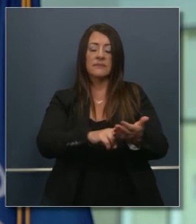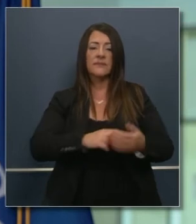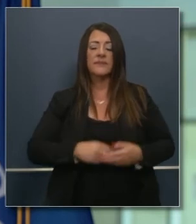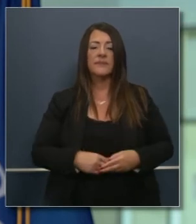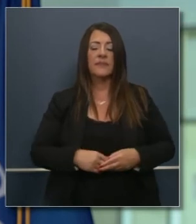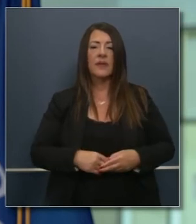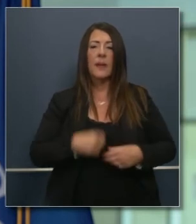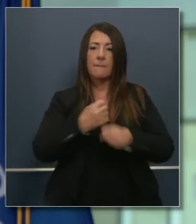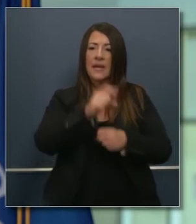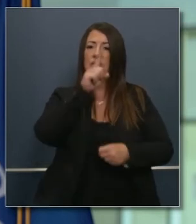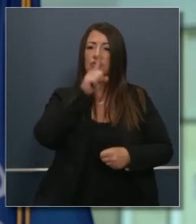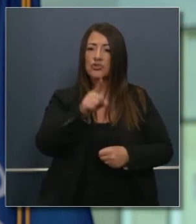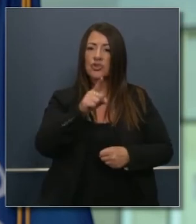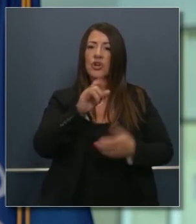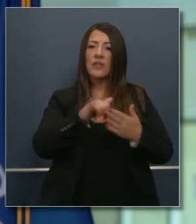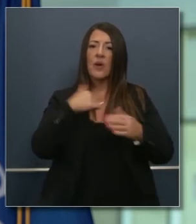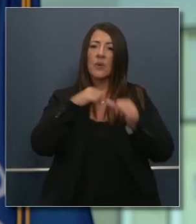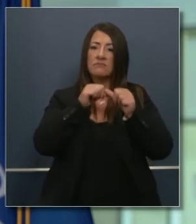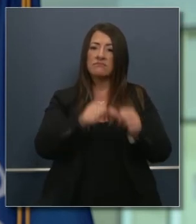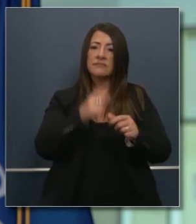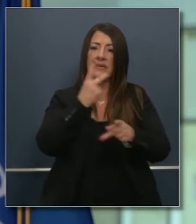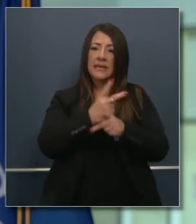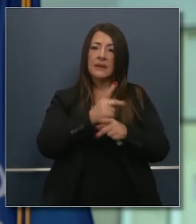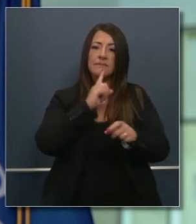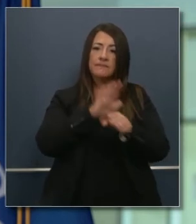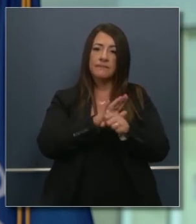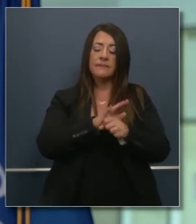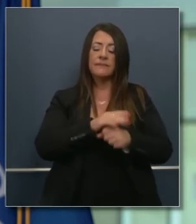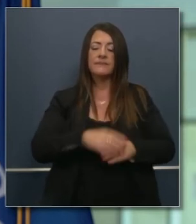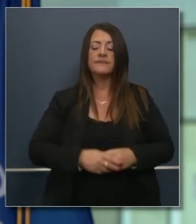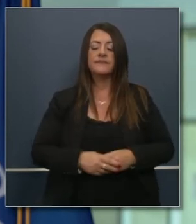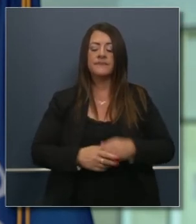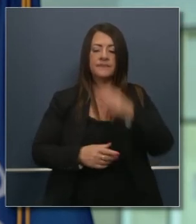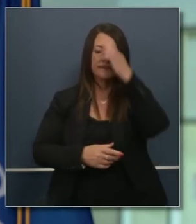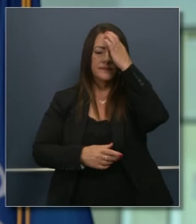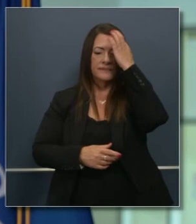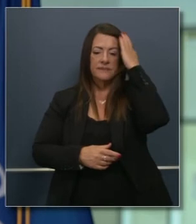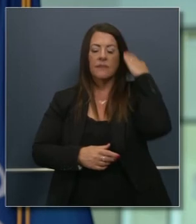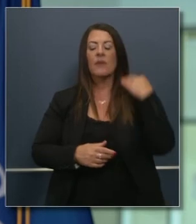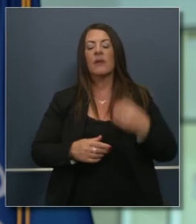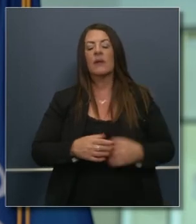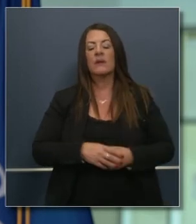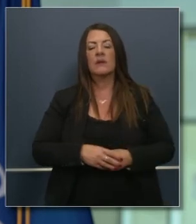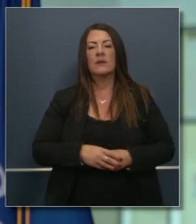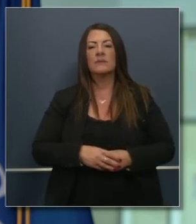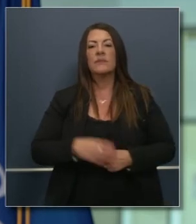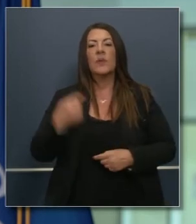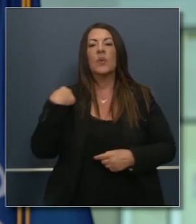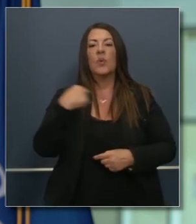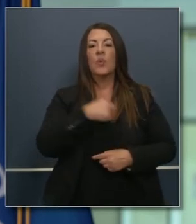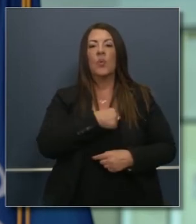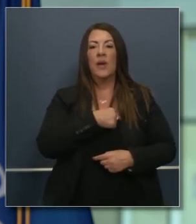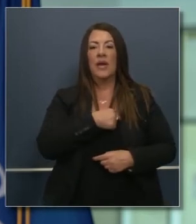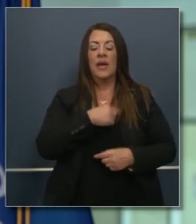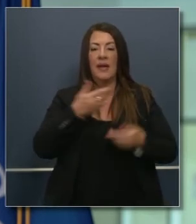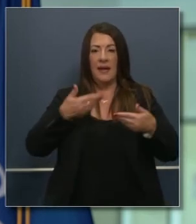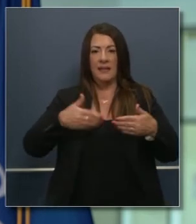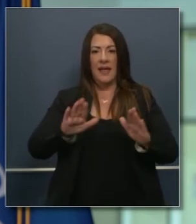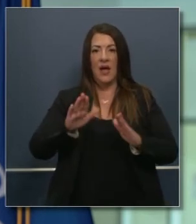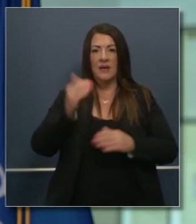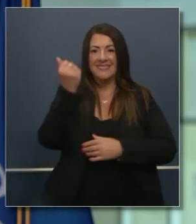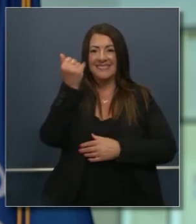firmé recientemente para asegurarme de esos compromisos pero también hicimos esto tenemos una provisión que